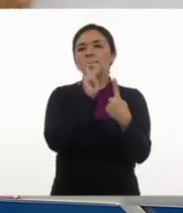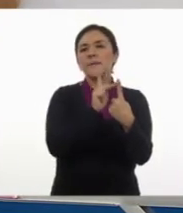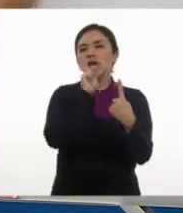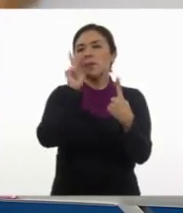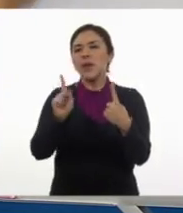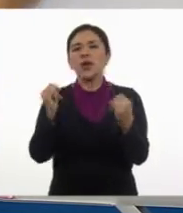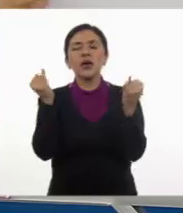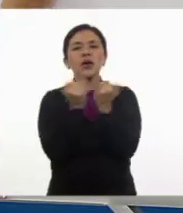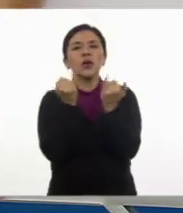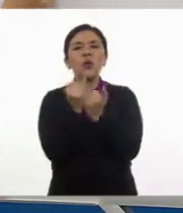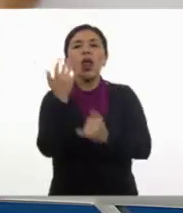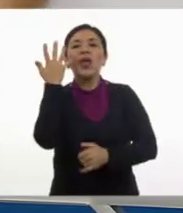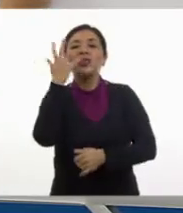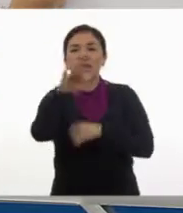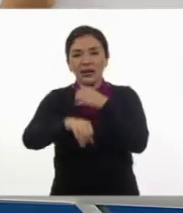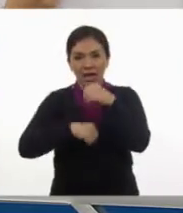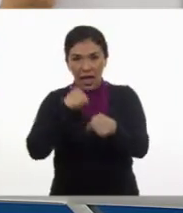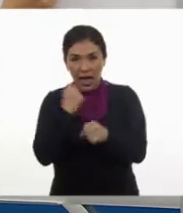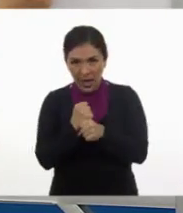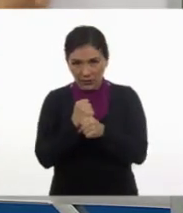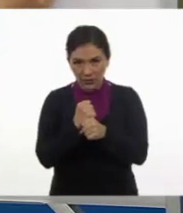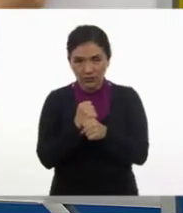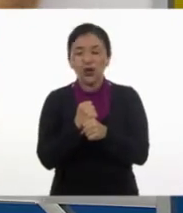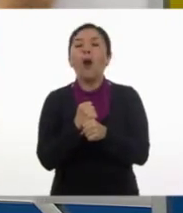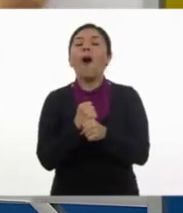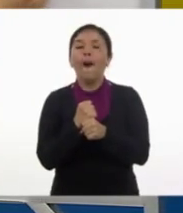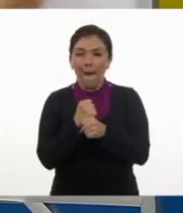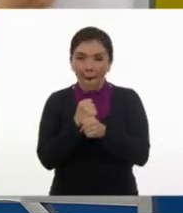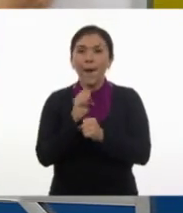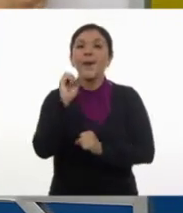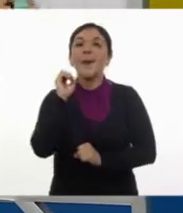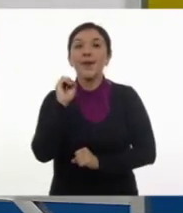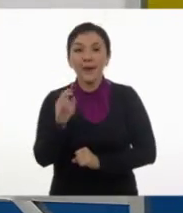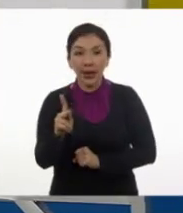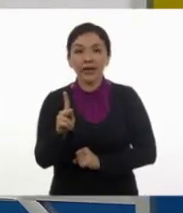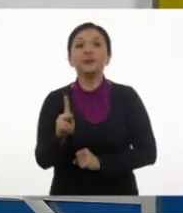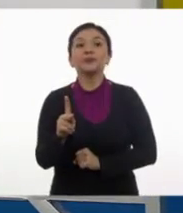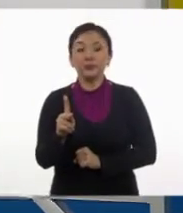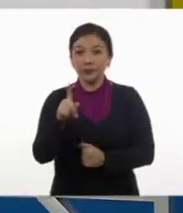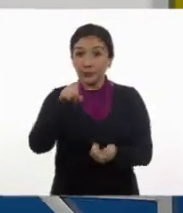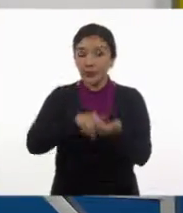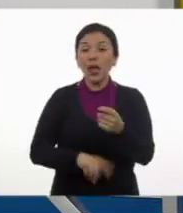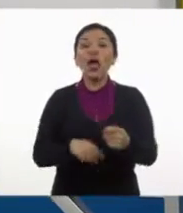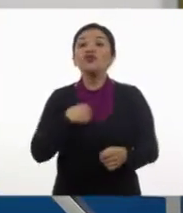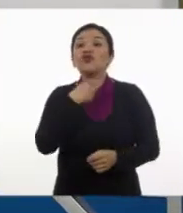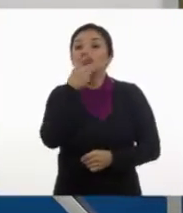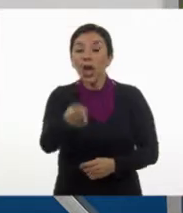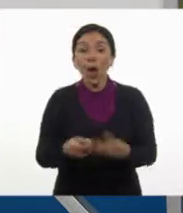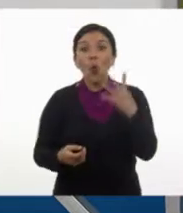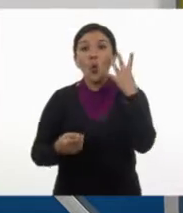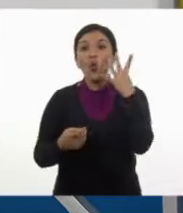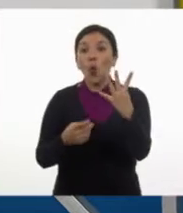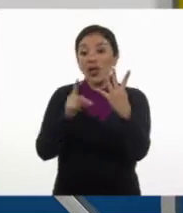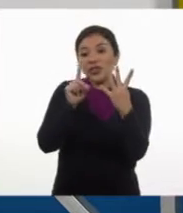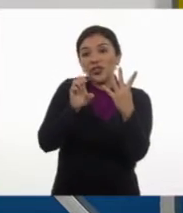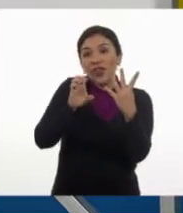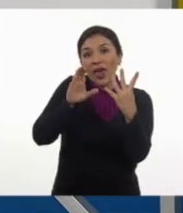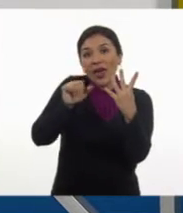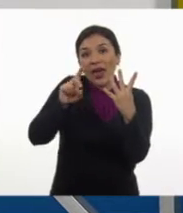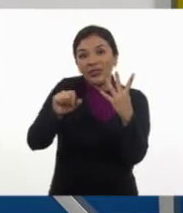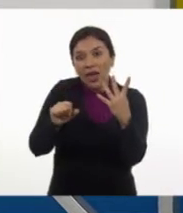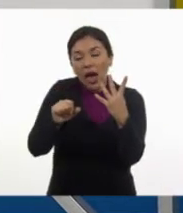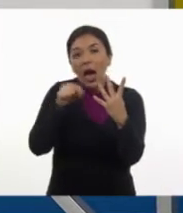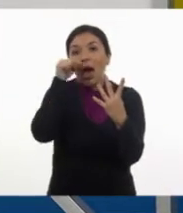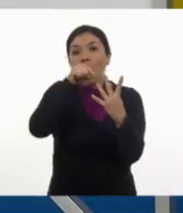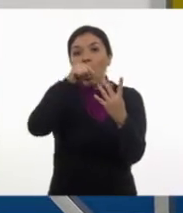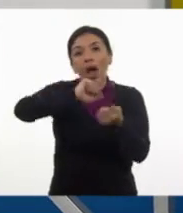...es igual a diez años. años, sí. Entonces, cuatro décadas, ¿a cuánto es igual? A